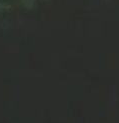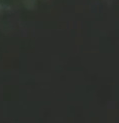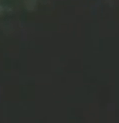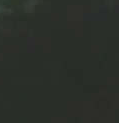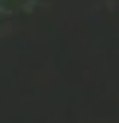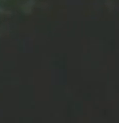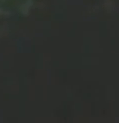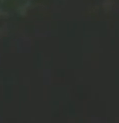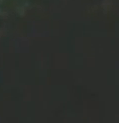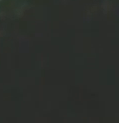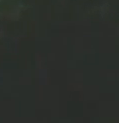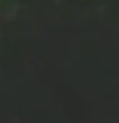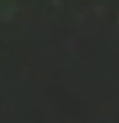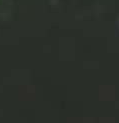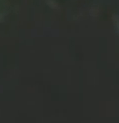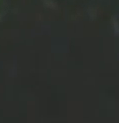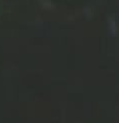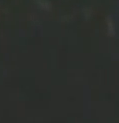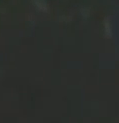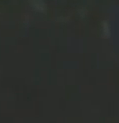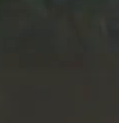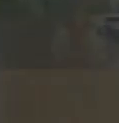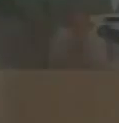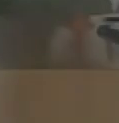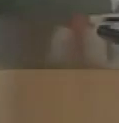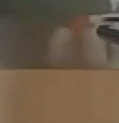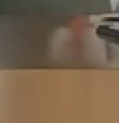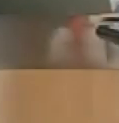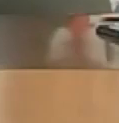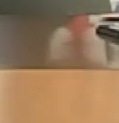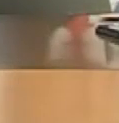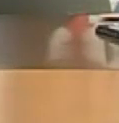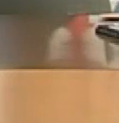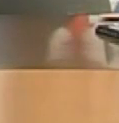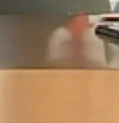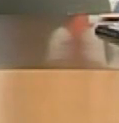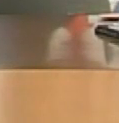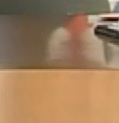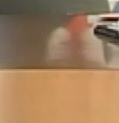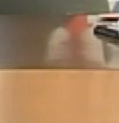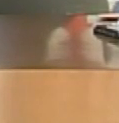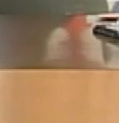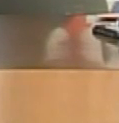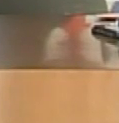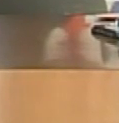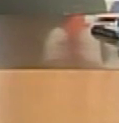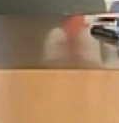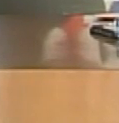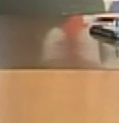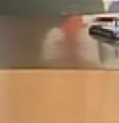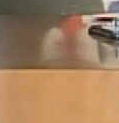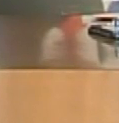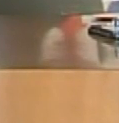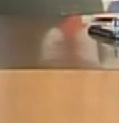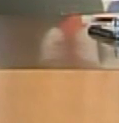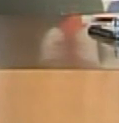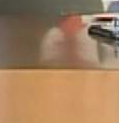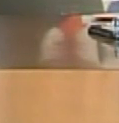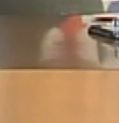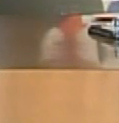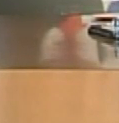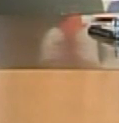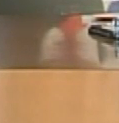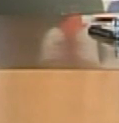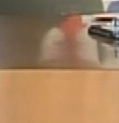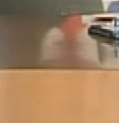Simón Bolívar, del Palacio de la Casa Presidencial de